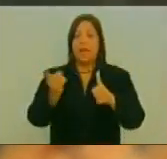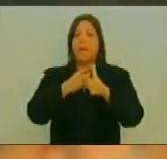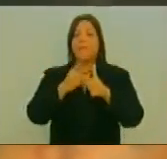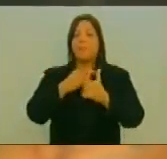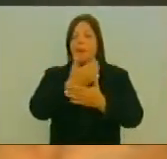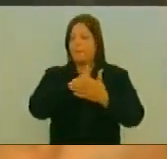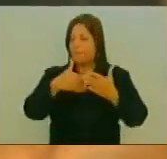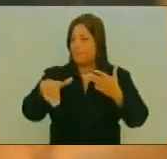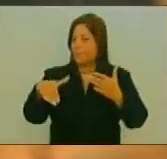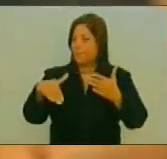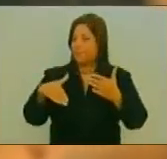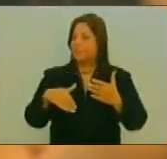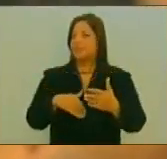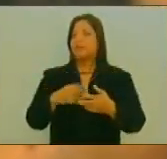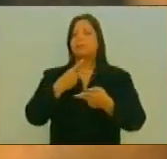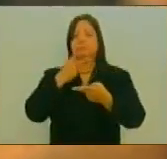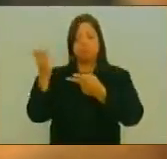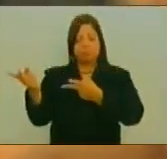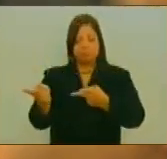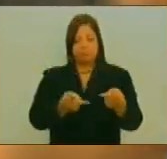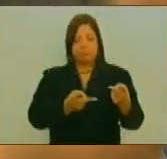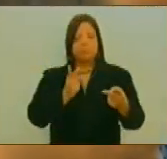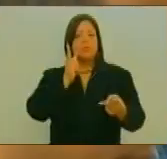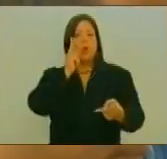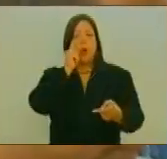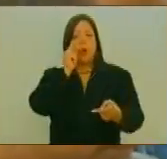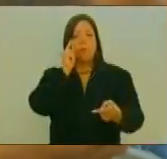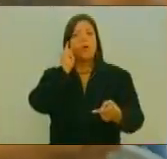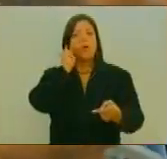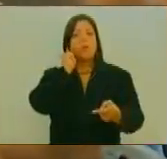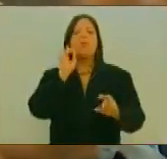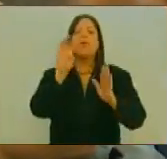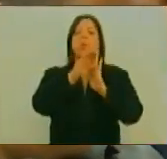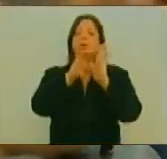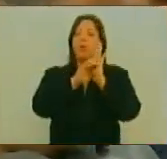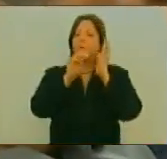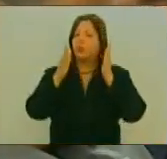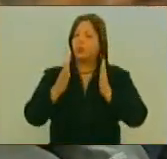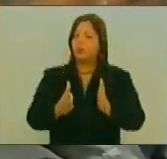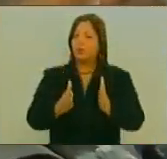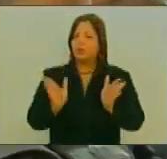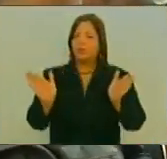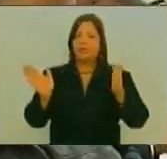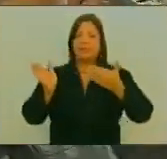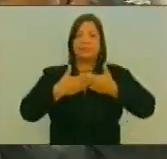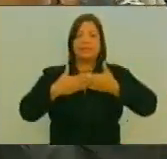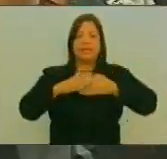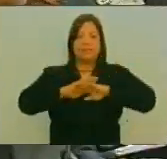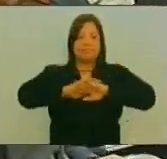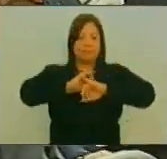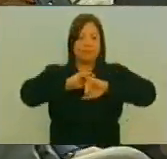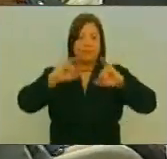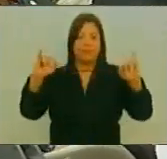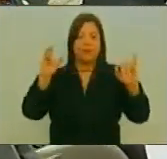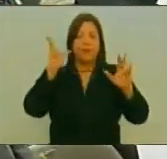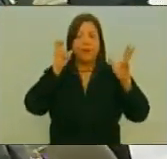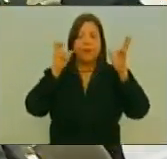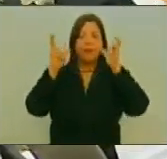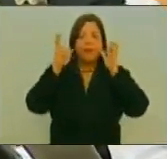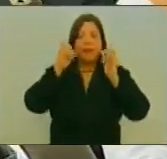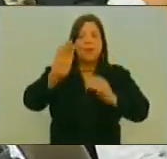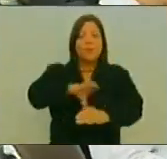Vicepresidente Invitó A Las Y Los Constituyentes A Cerrar La Sesión Escuchando La